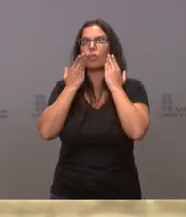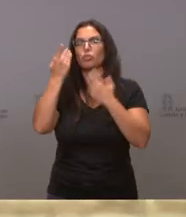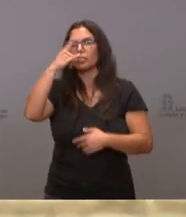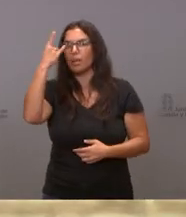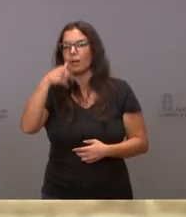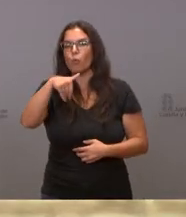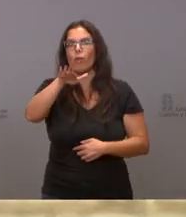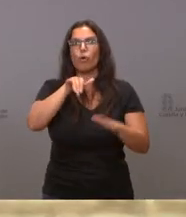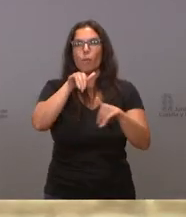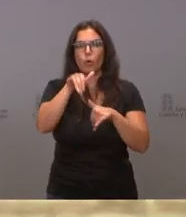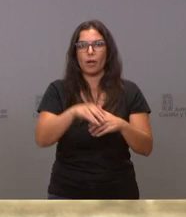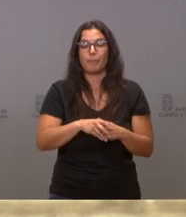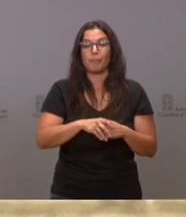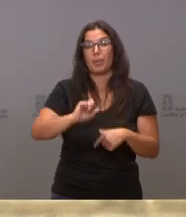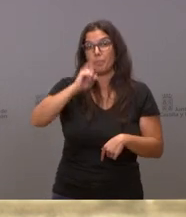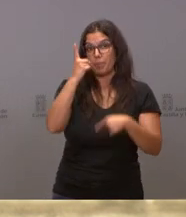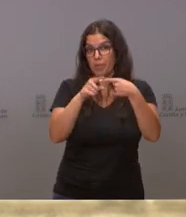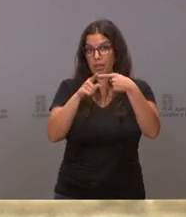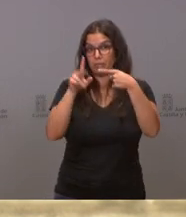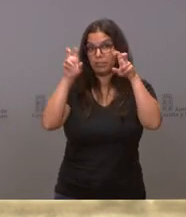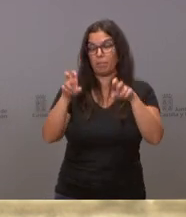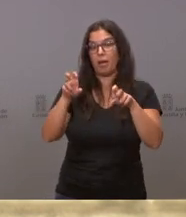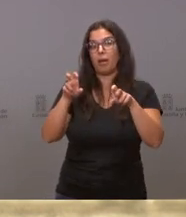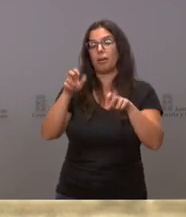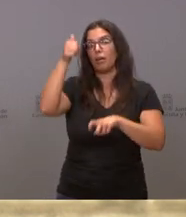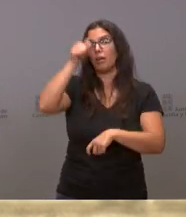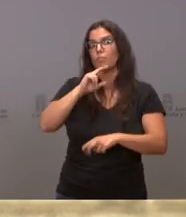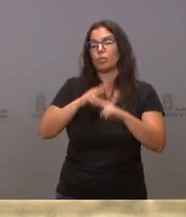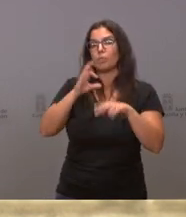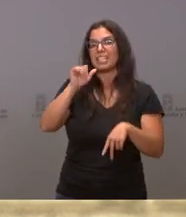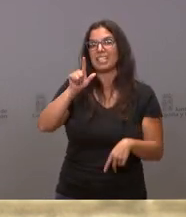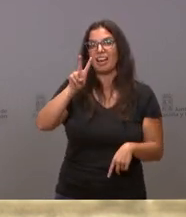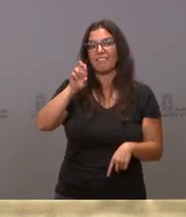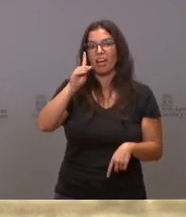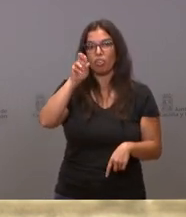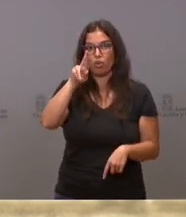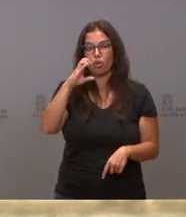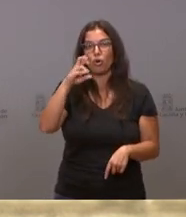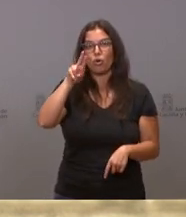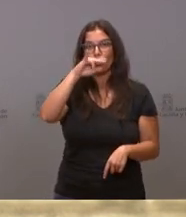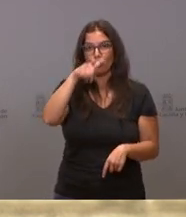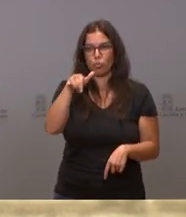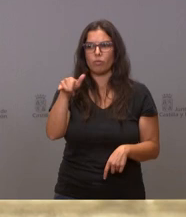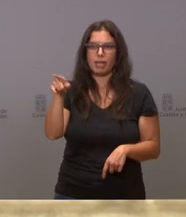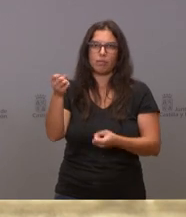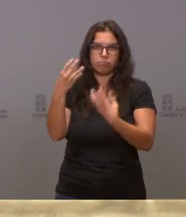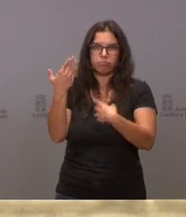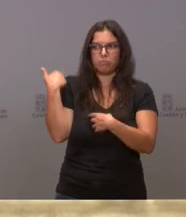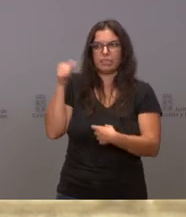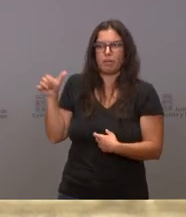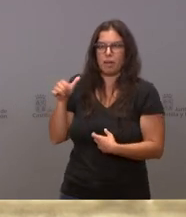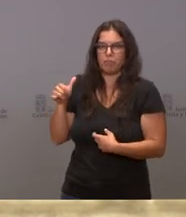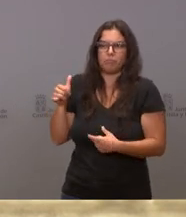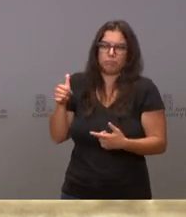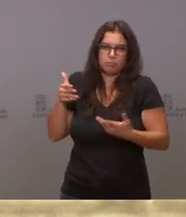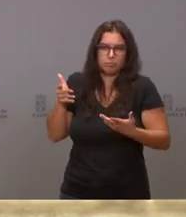Primera pregunta. Salvador Cruz me trasladó hace varias semanas. No voy a entrar en